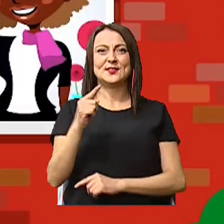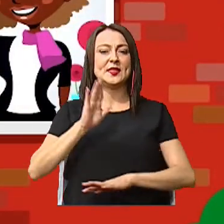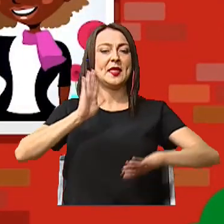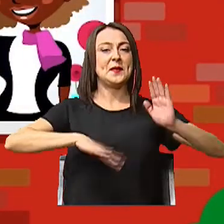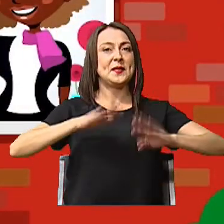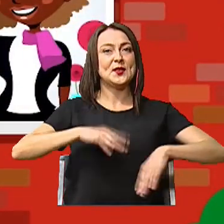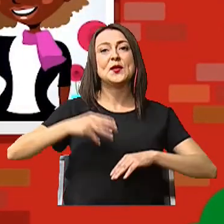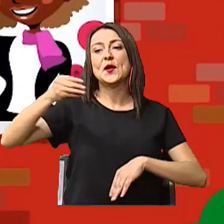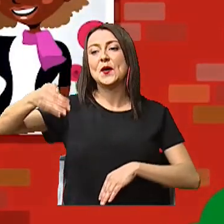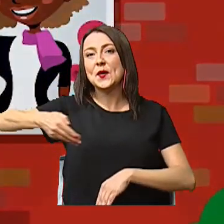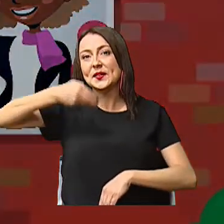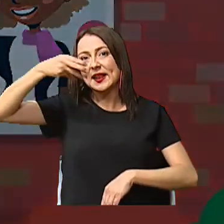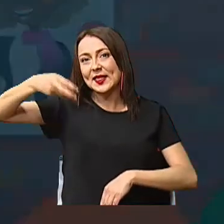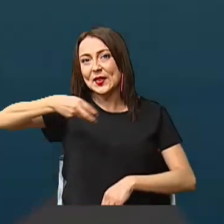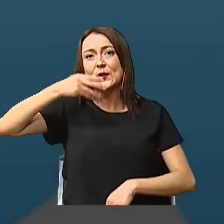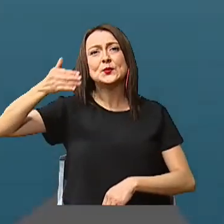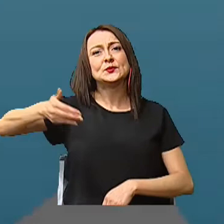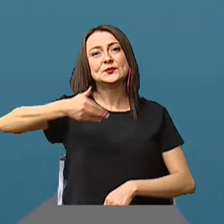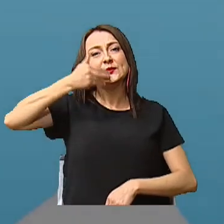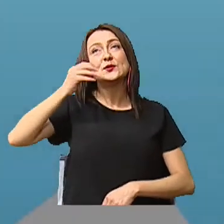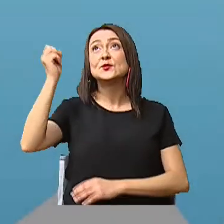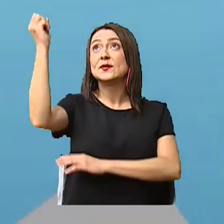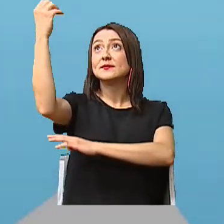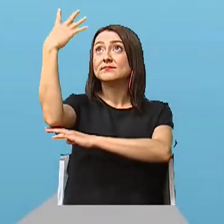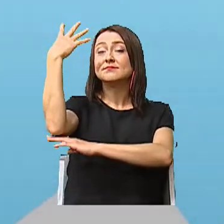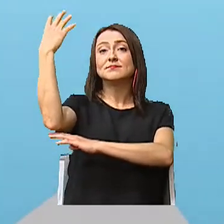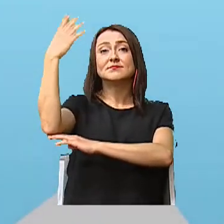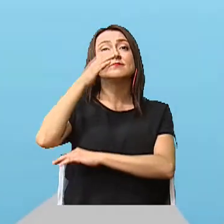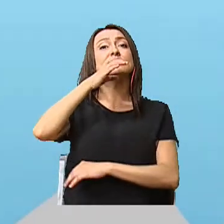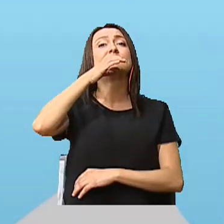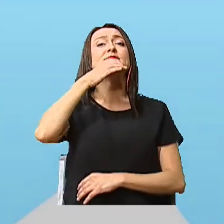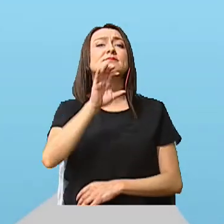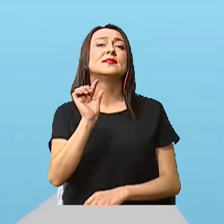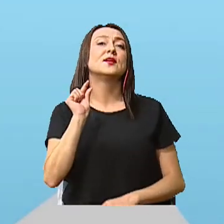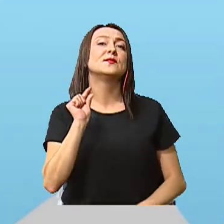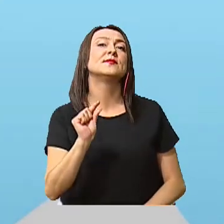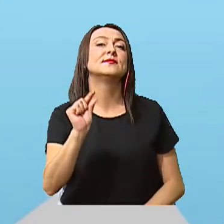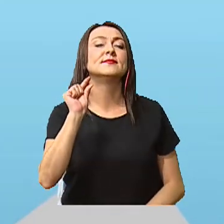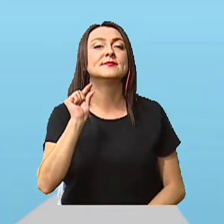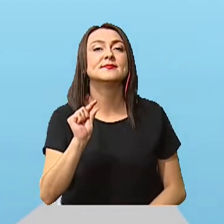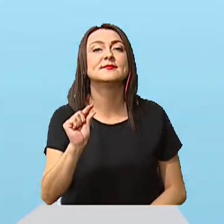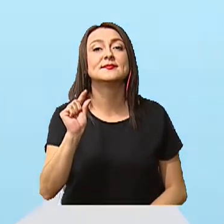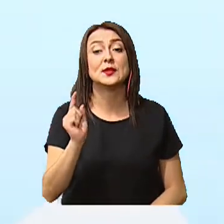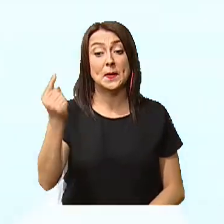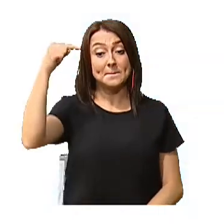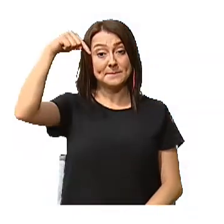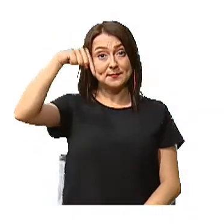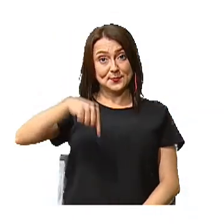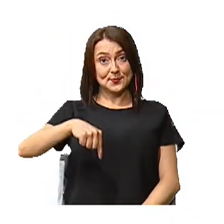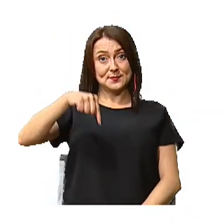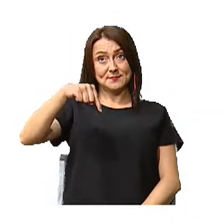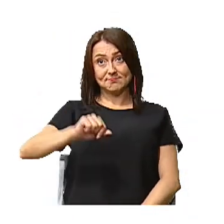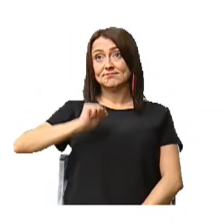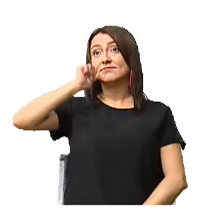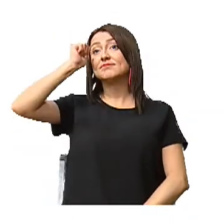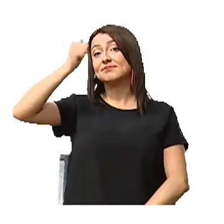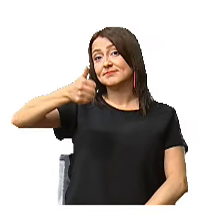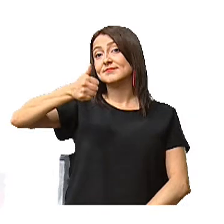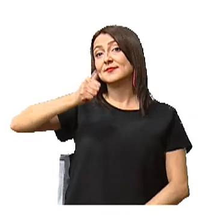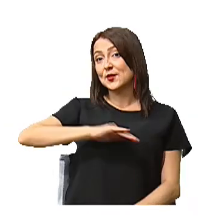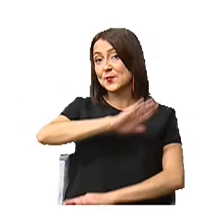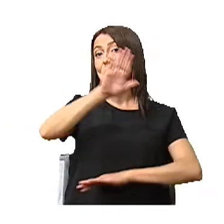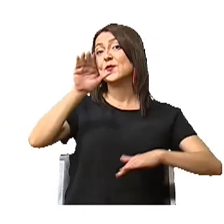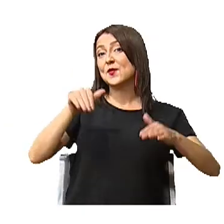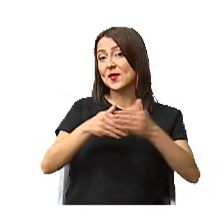una cuchara y un tenedor Sol, solecito, caliéntame un poquito por hoy Por mañana,